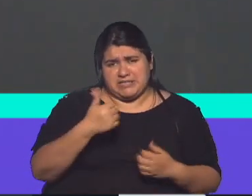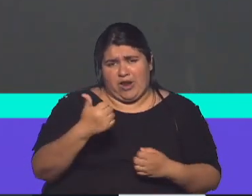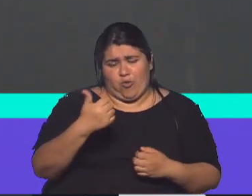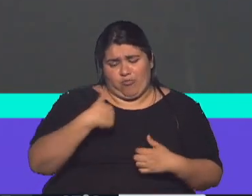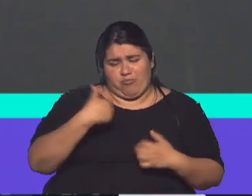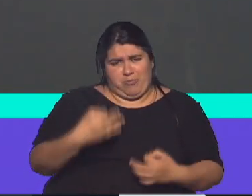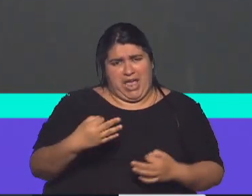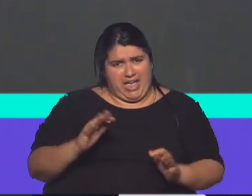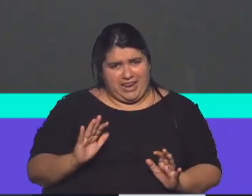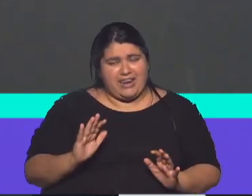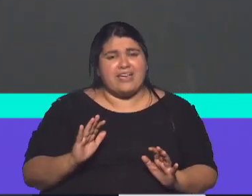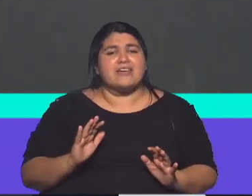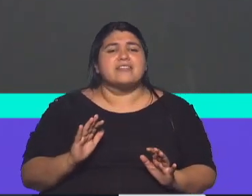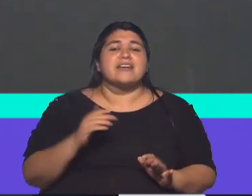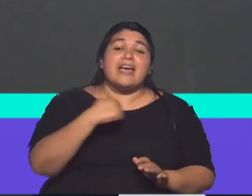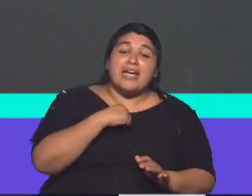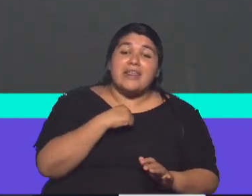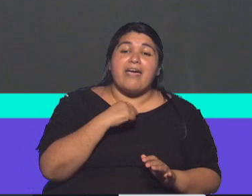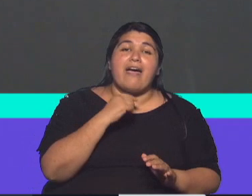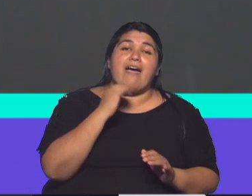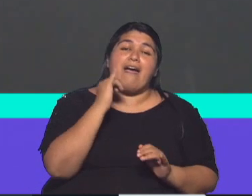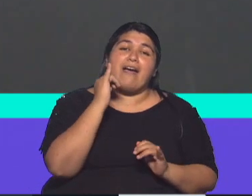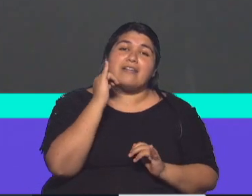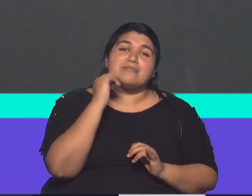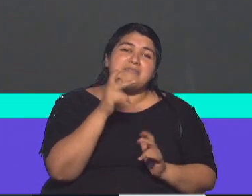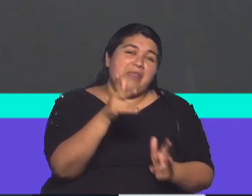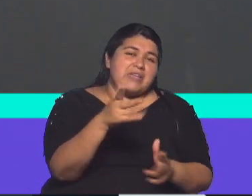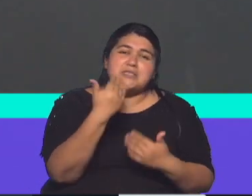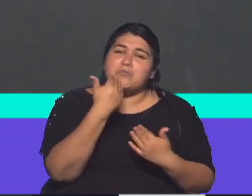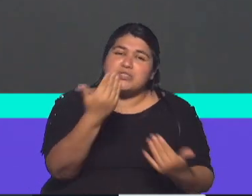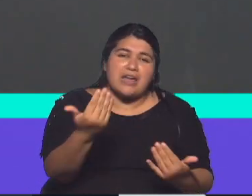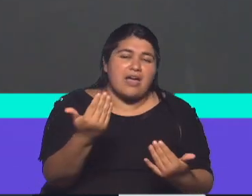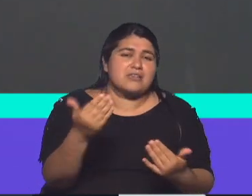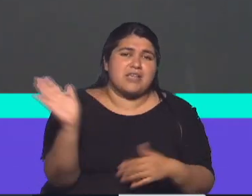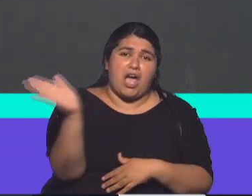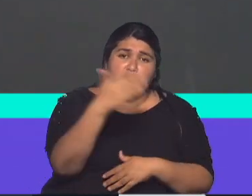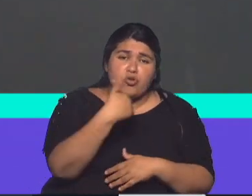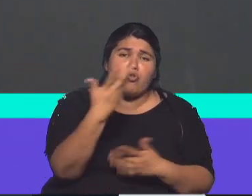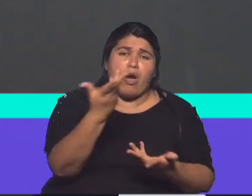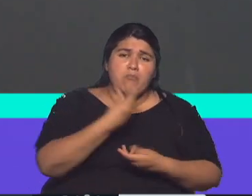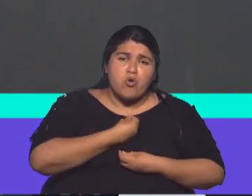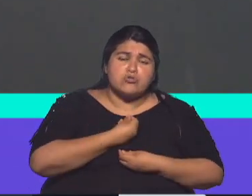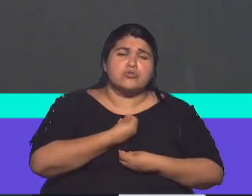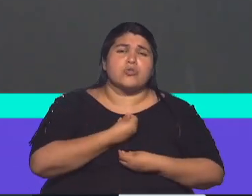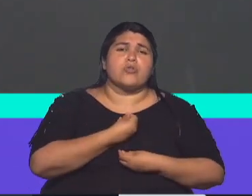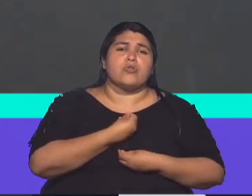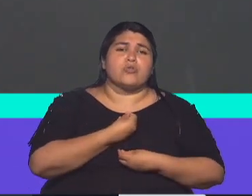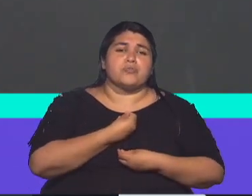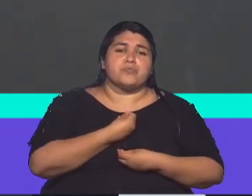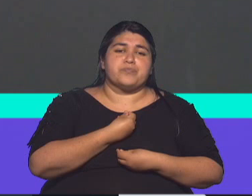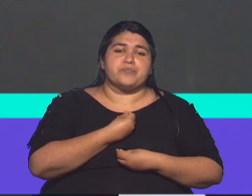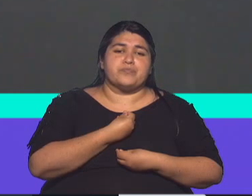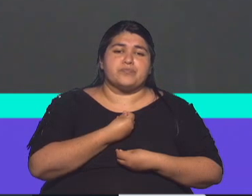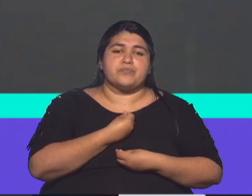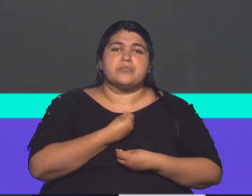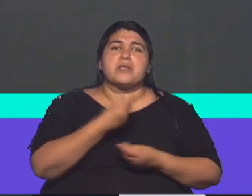así que le quería decir muchas gracias a todos por el apoyo que